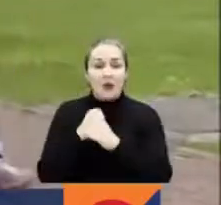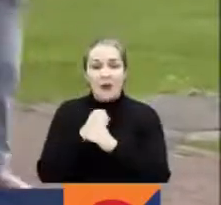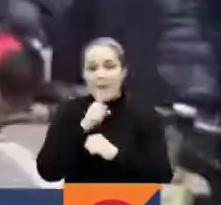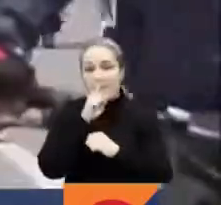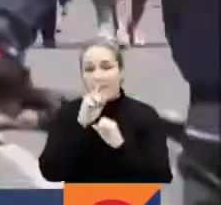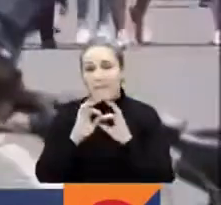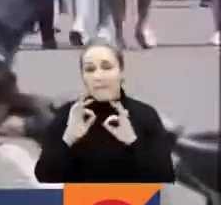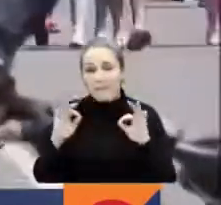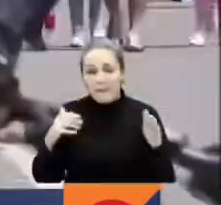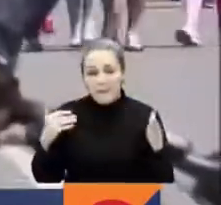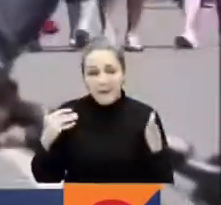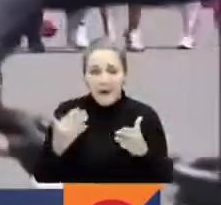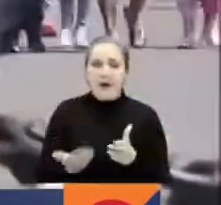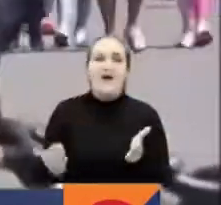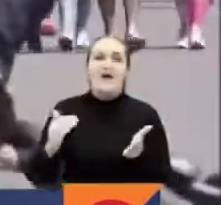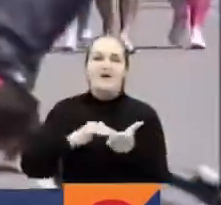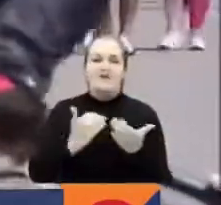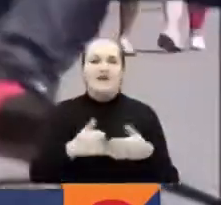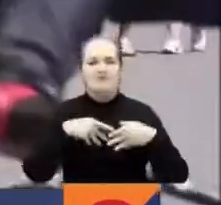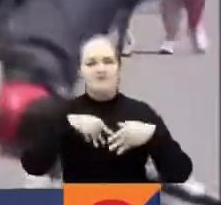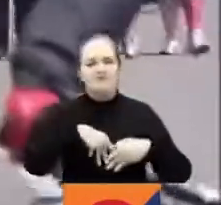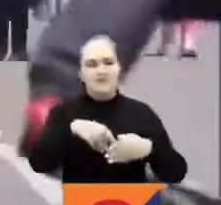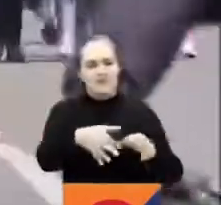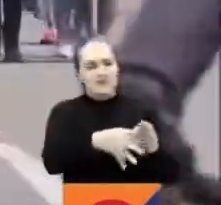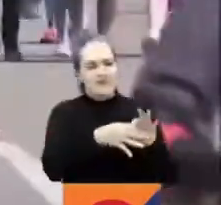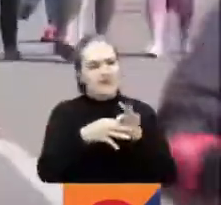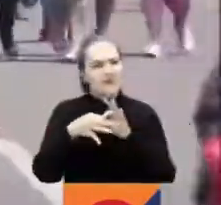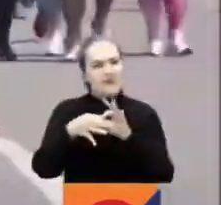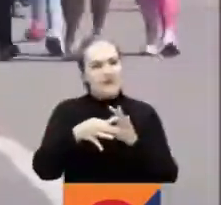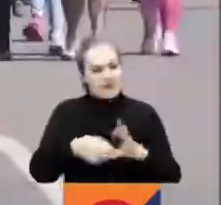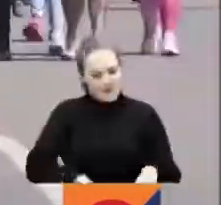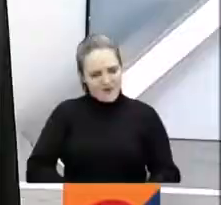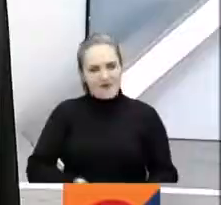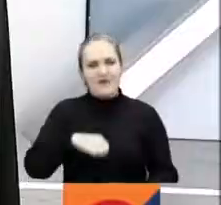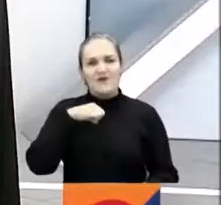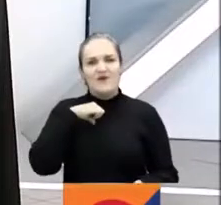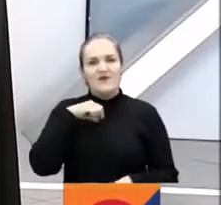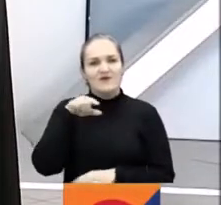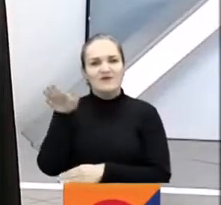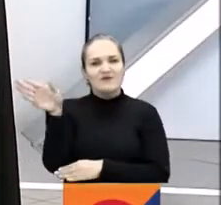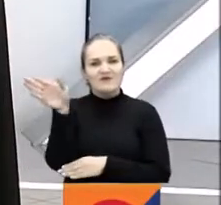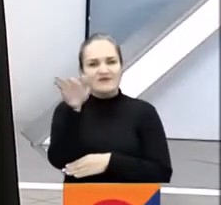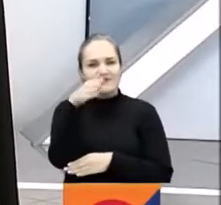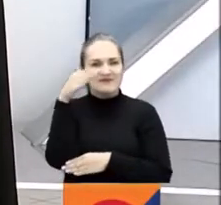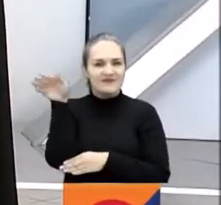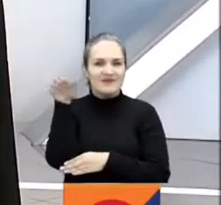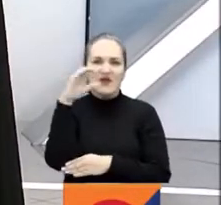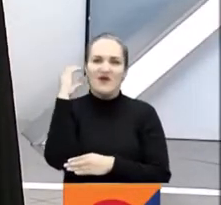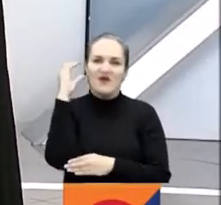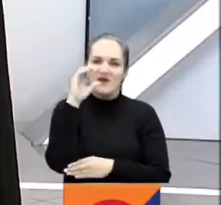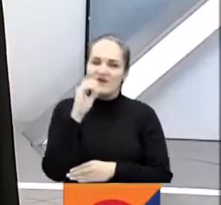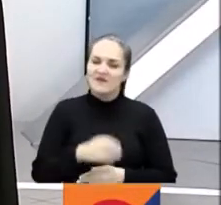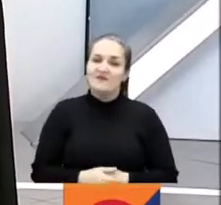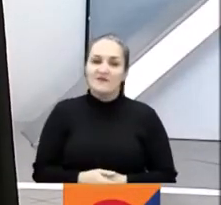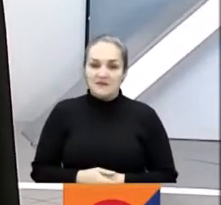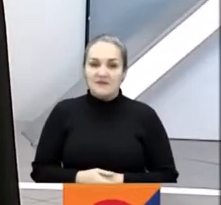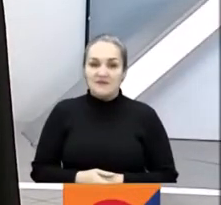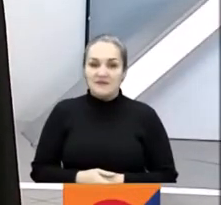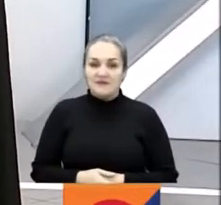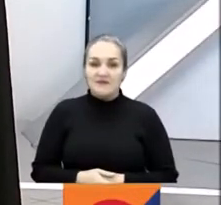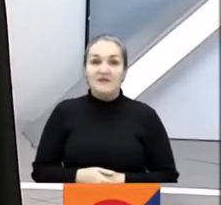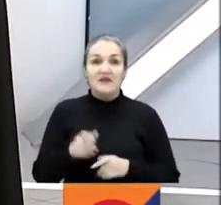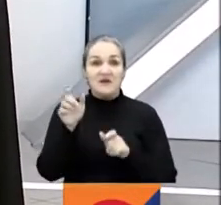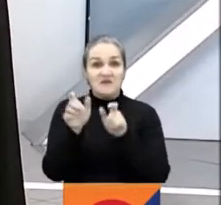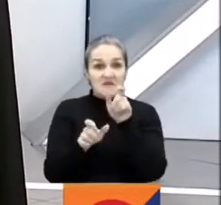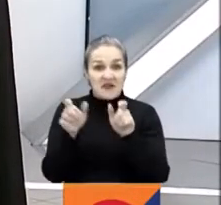reforzar su unión y celebrar con orgullo su nacionalidad colombiana. Las imágenes del desfile, las personas por supuesto